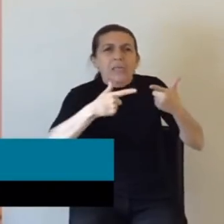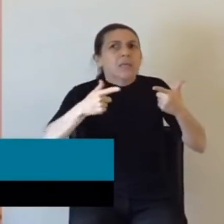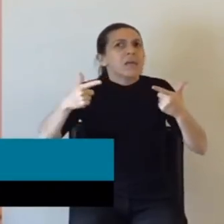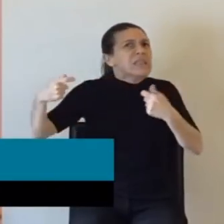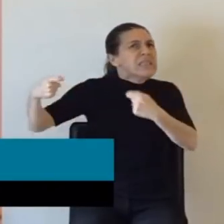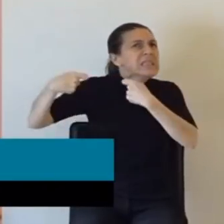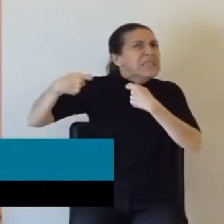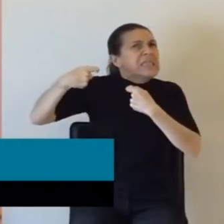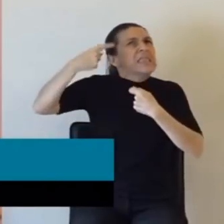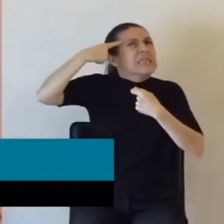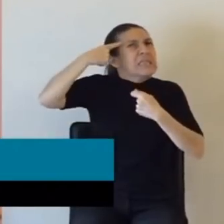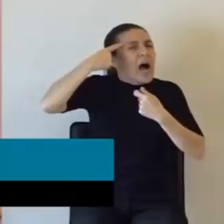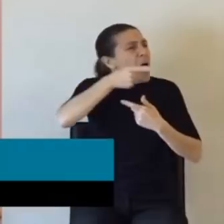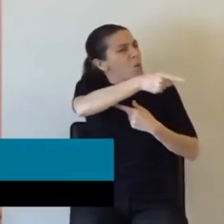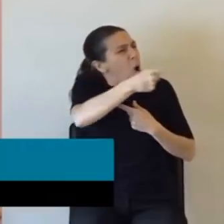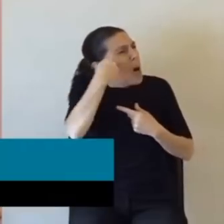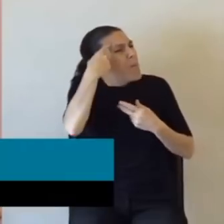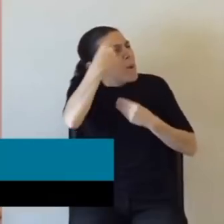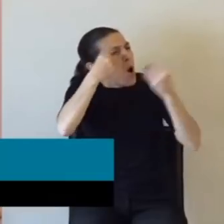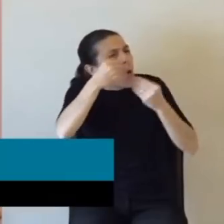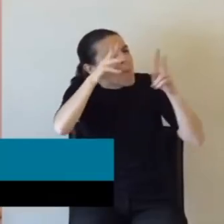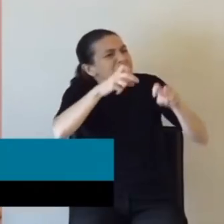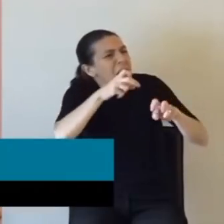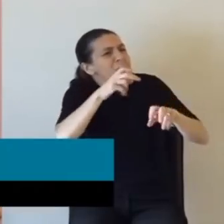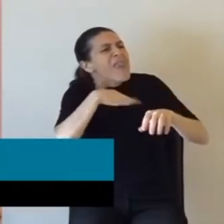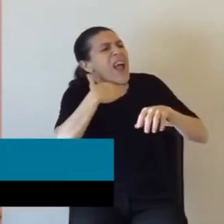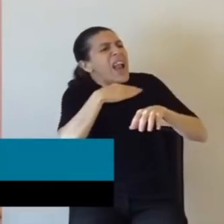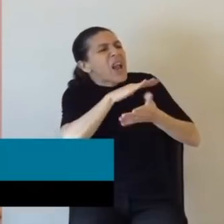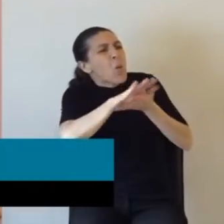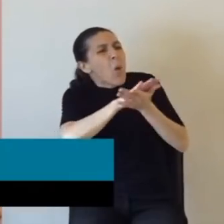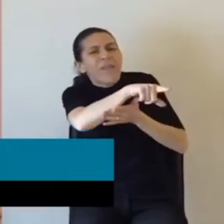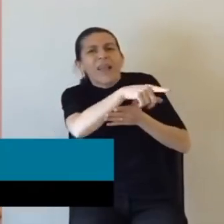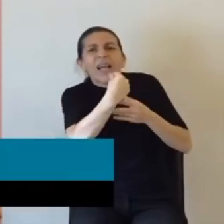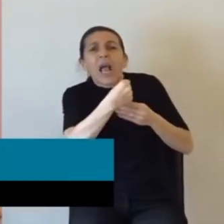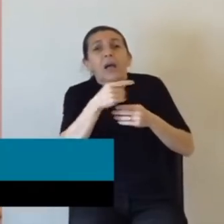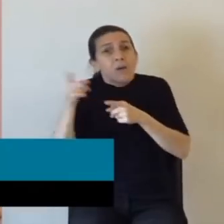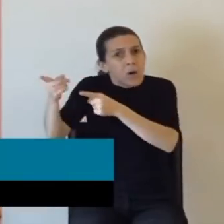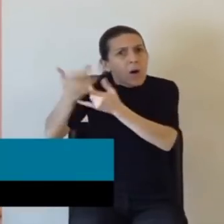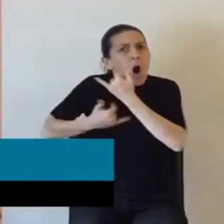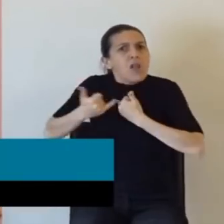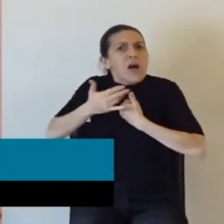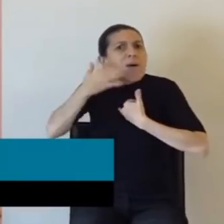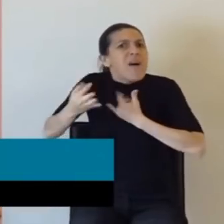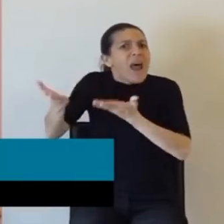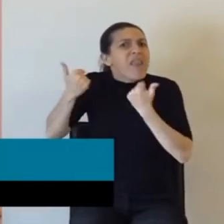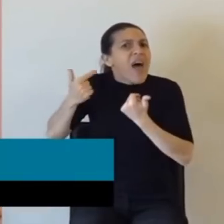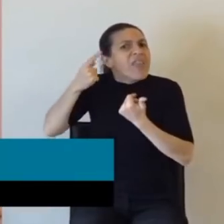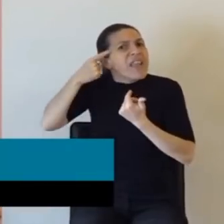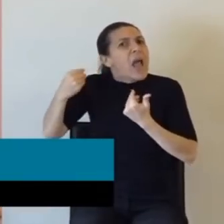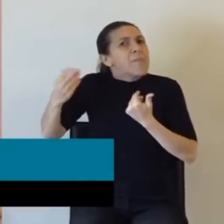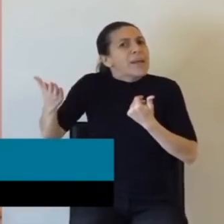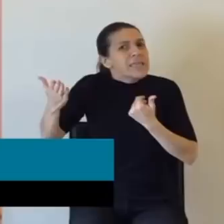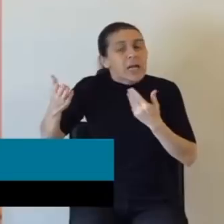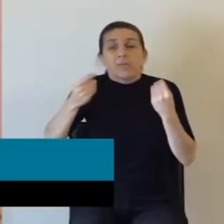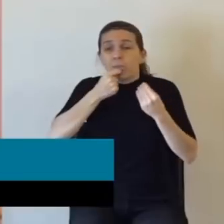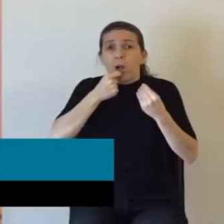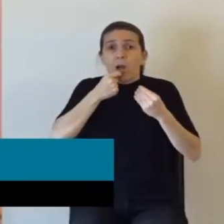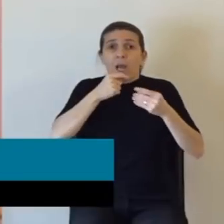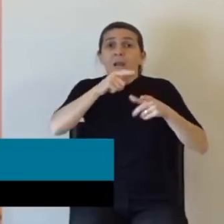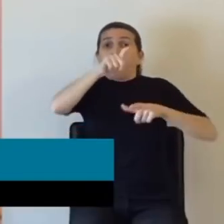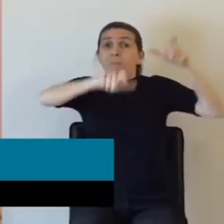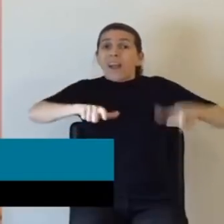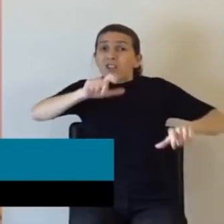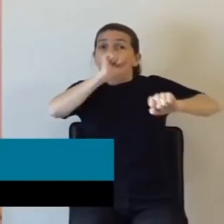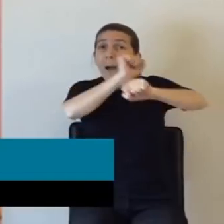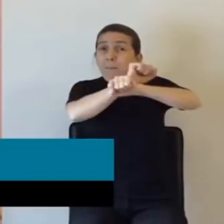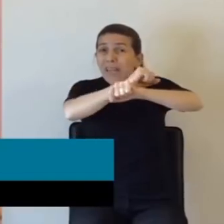pensar por qué te preocupan tanto los delincuentes, deberían decir sus verdaderos motivos y sus verdaderos pensamientos. Si la mitad de los que están